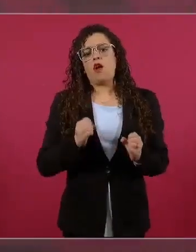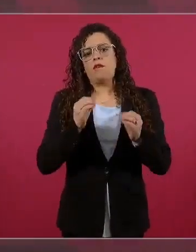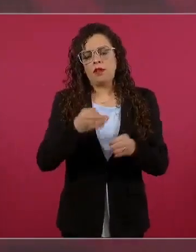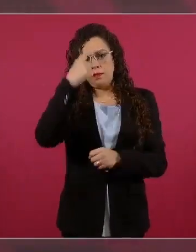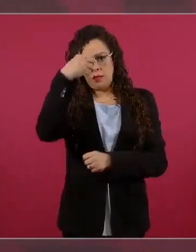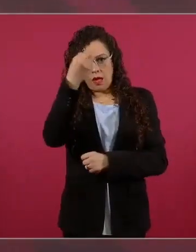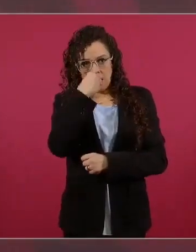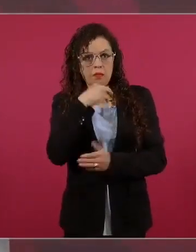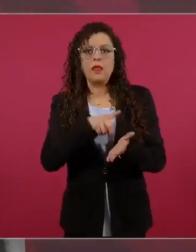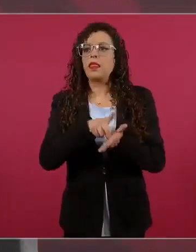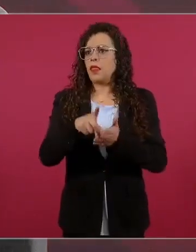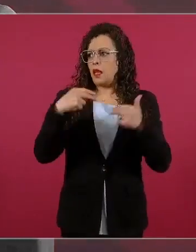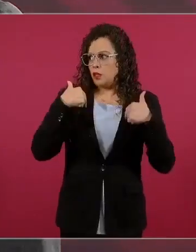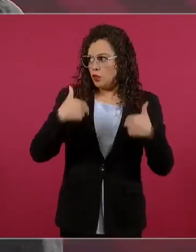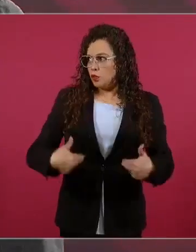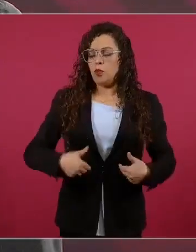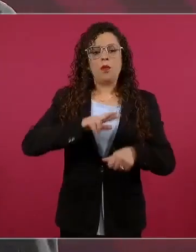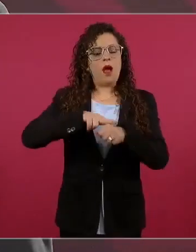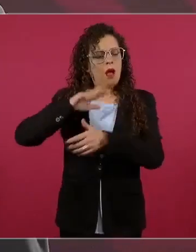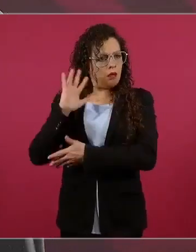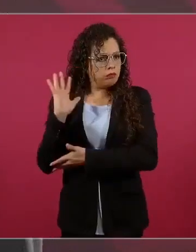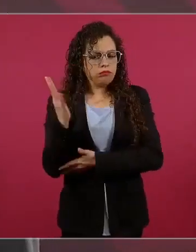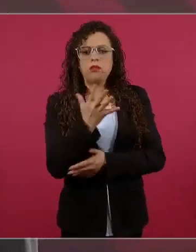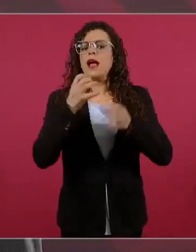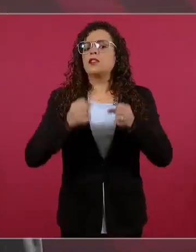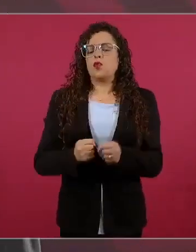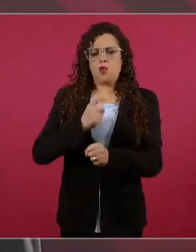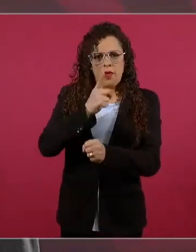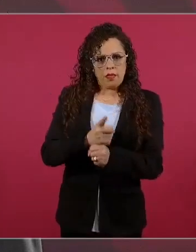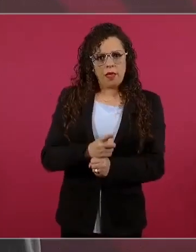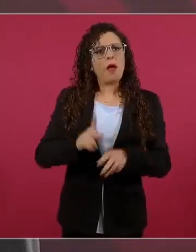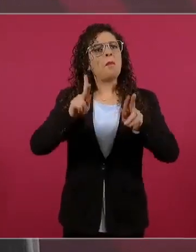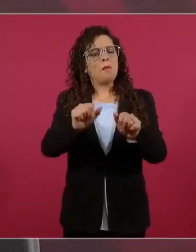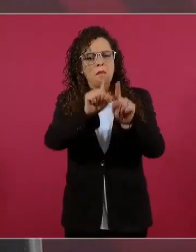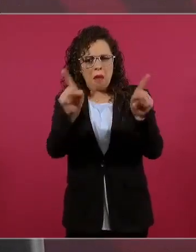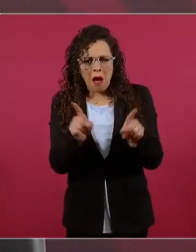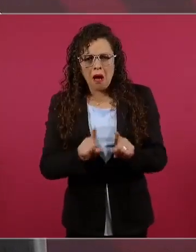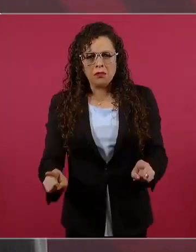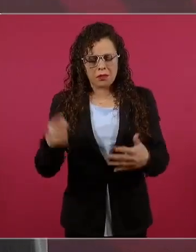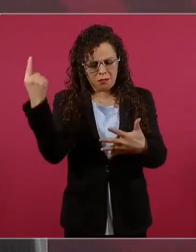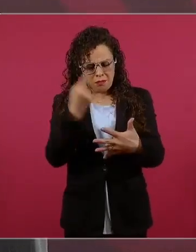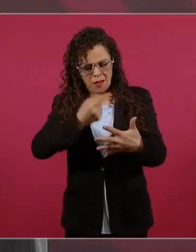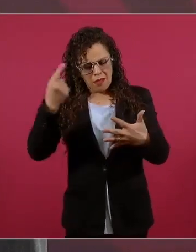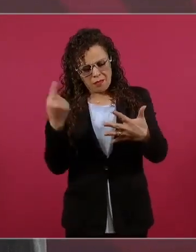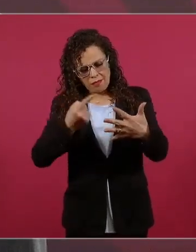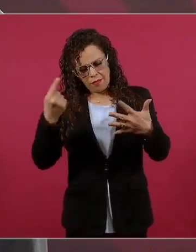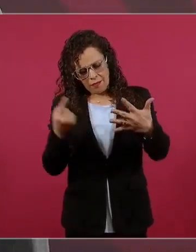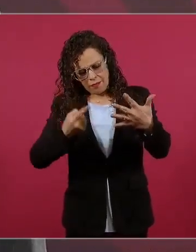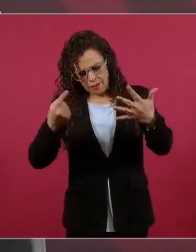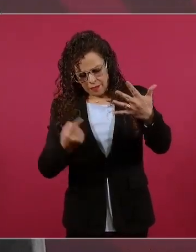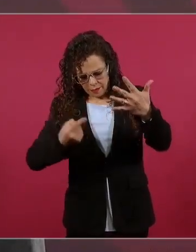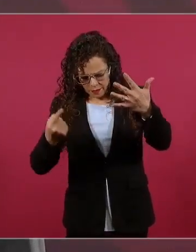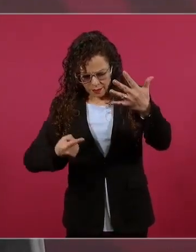para el medio ambiente, para la seguridad, para la paz, de